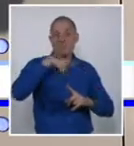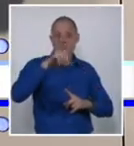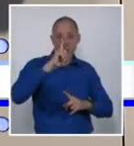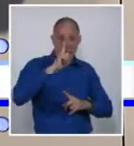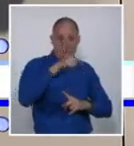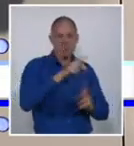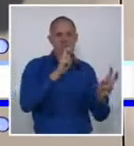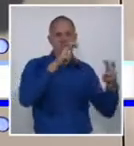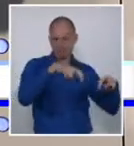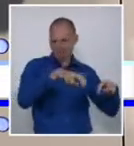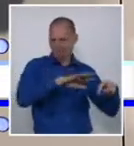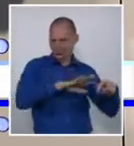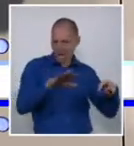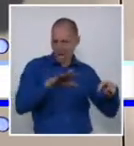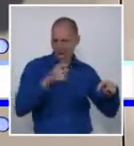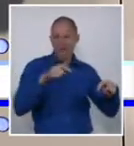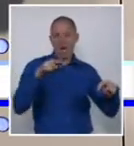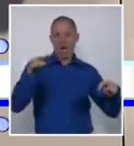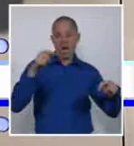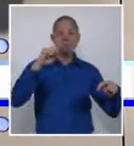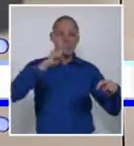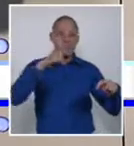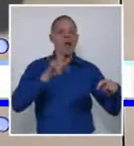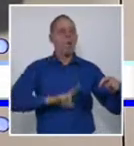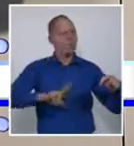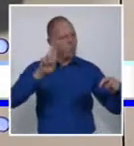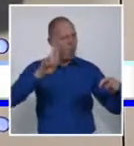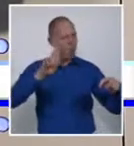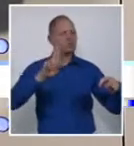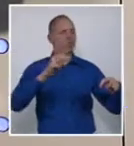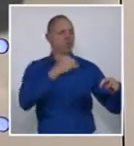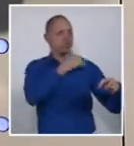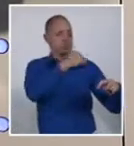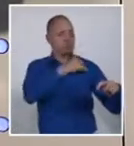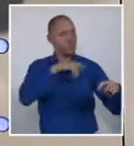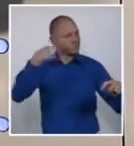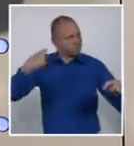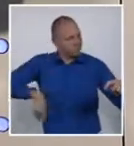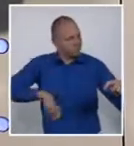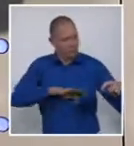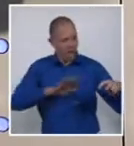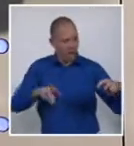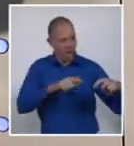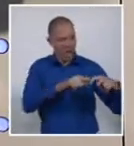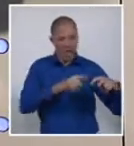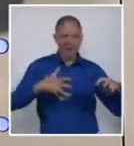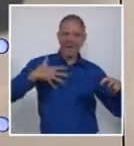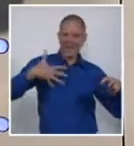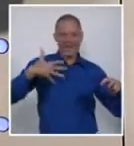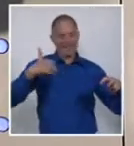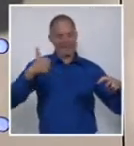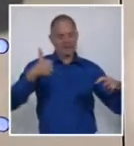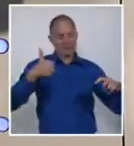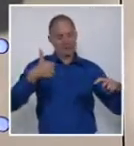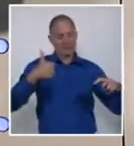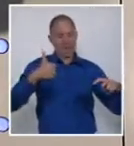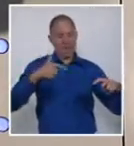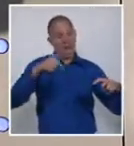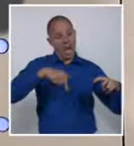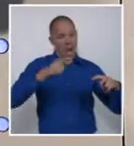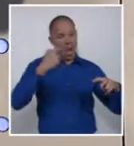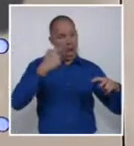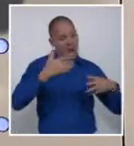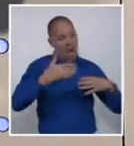estadounidenses para apoyar la lucha contra Al Qaeda y el Estado Islámico, que también están allí.